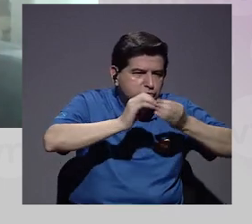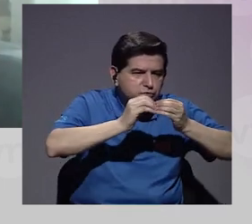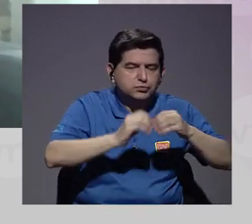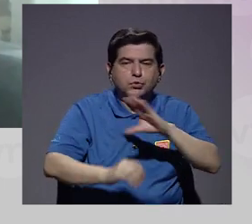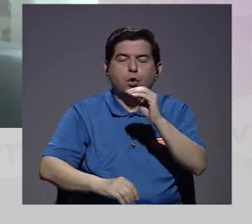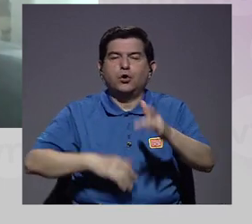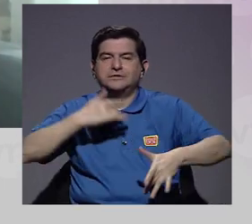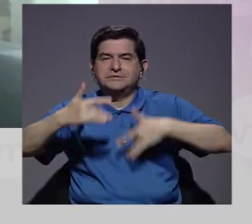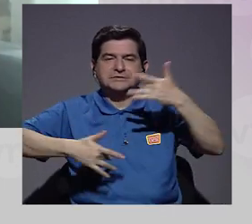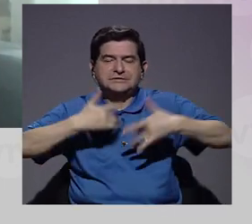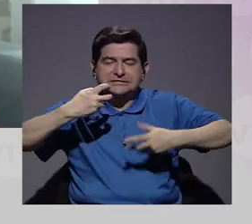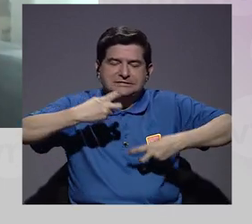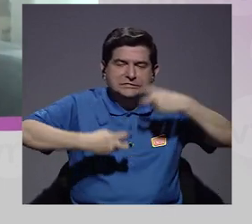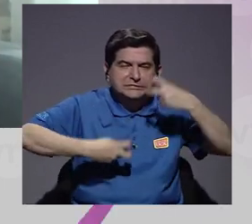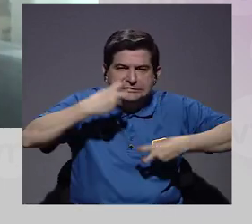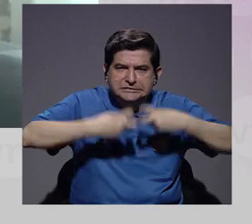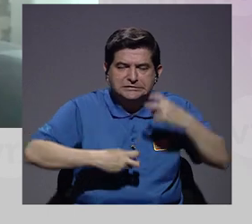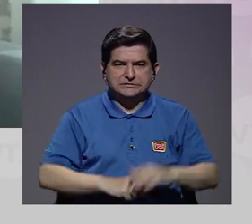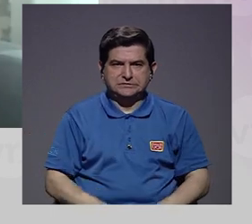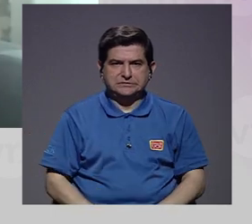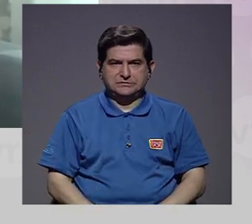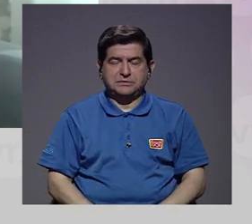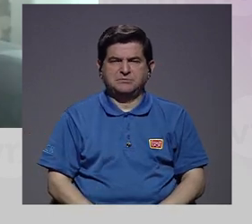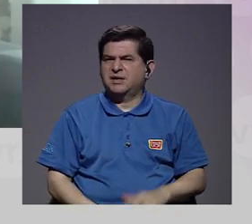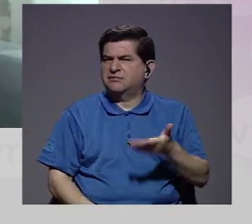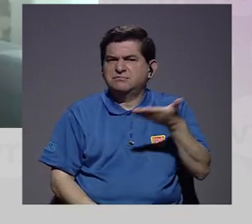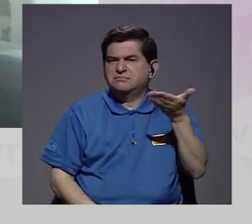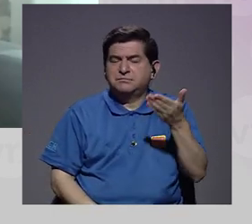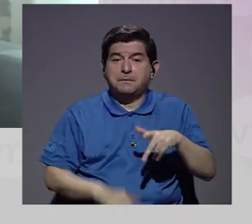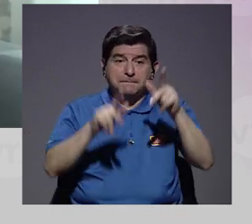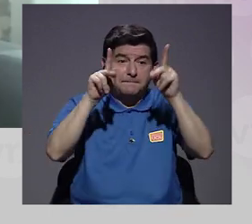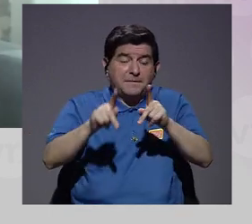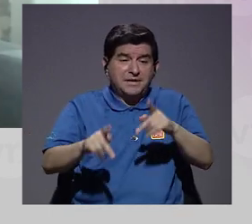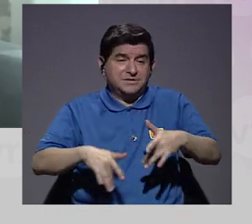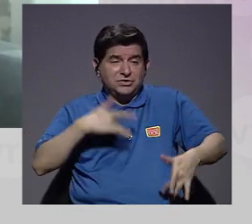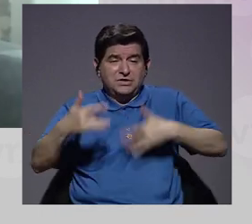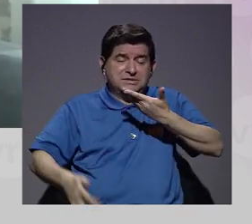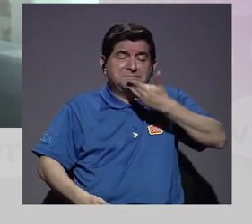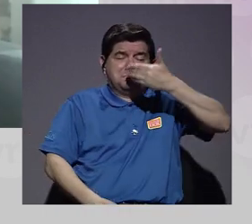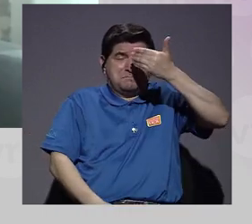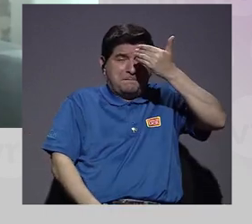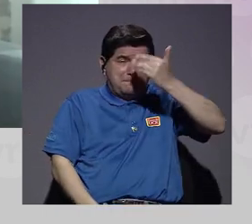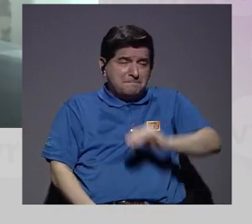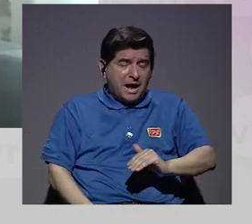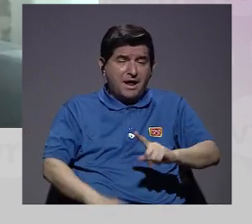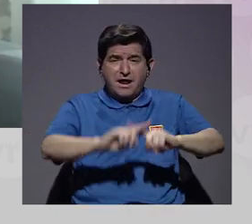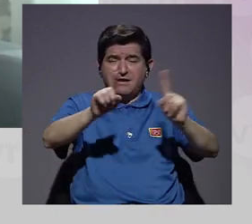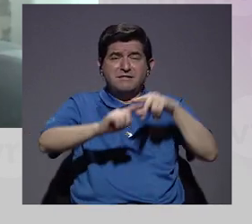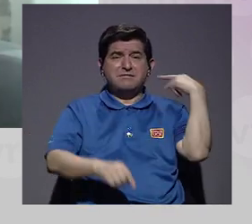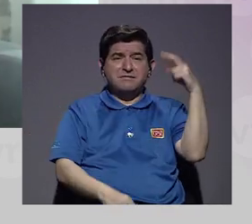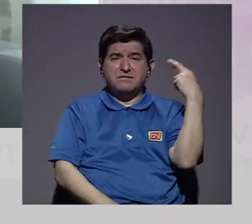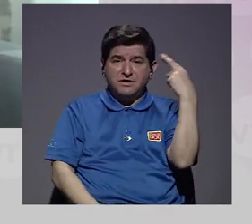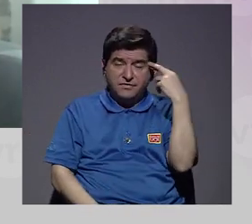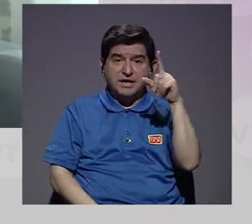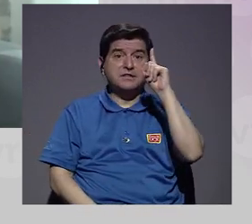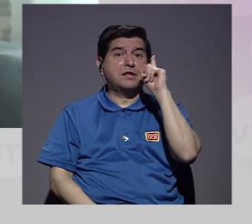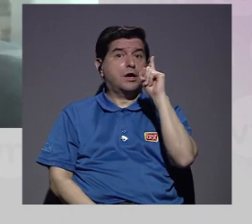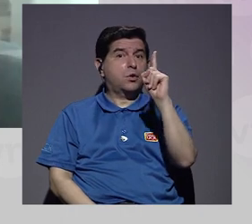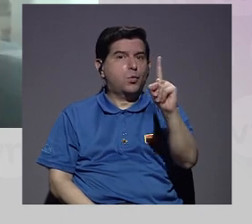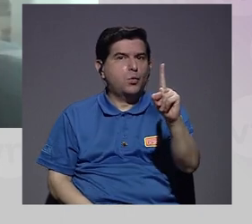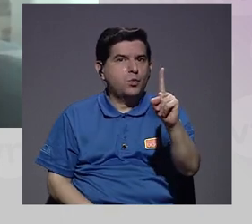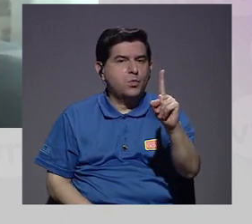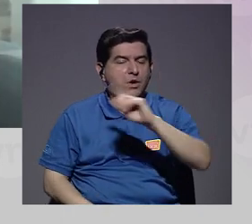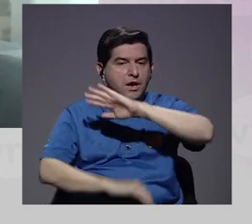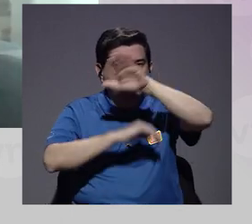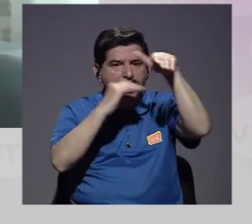indicadores o sintomatología problemática, digamos, en el sentido de que la gente se está sintiendo mal por diferentes razones. Y